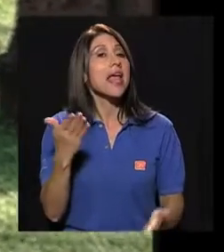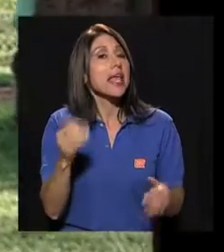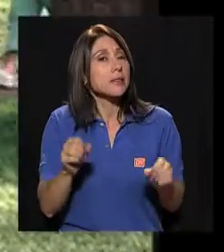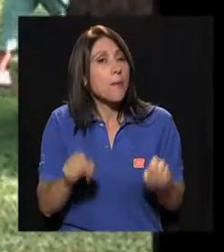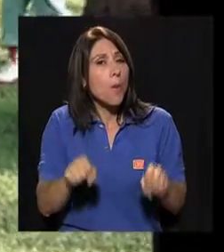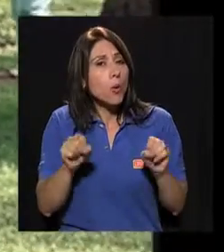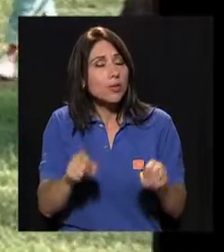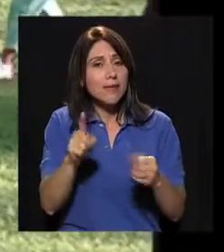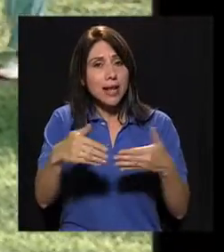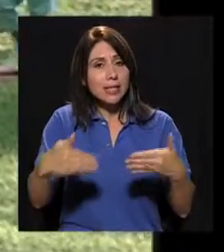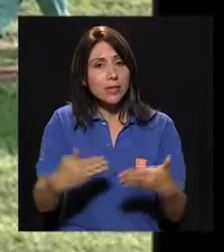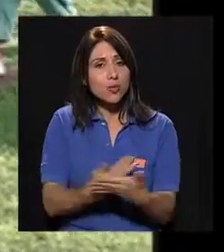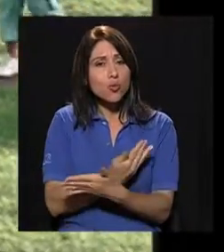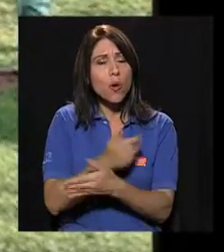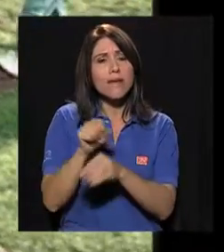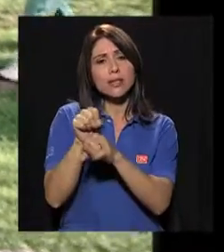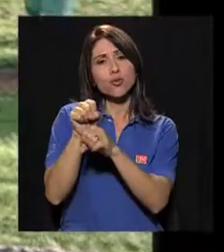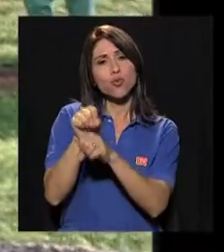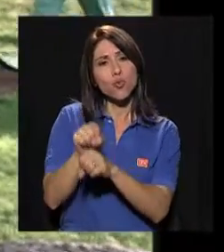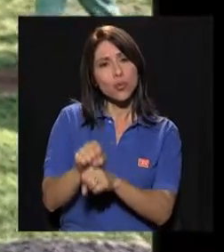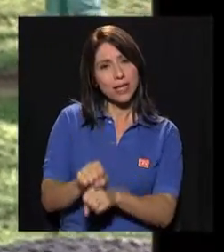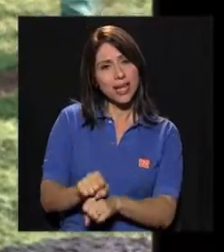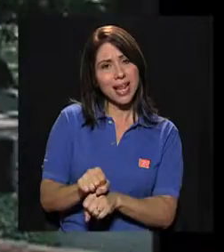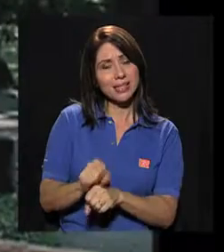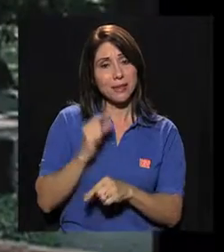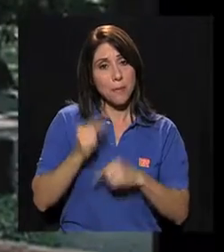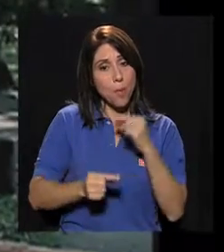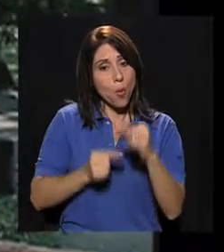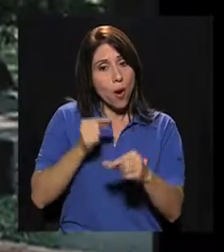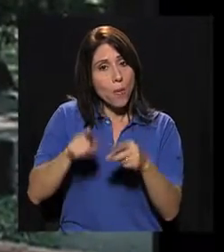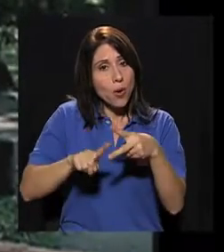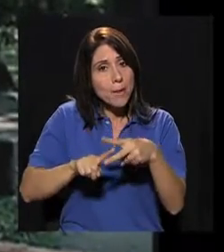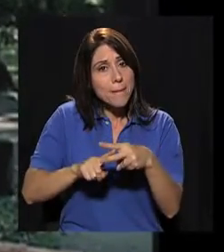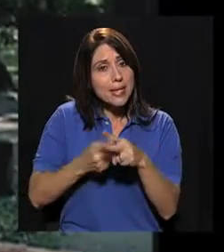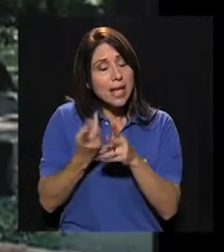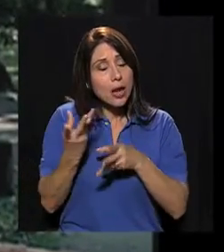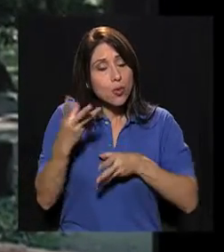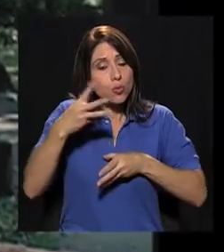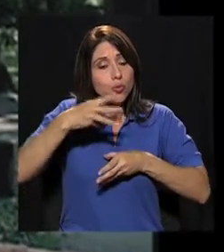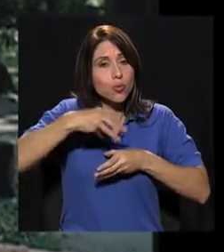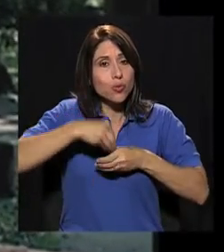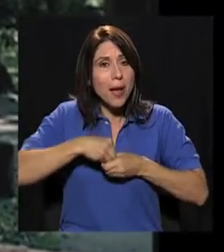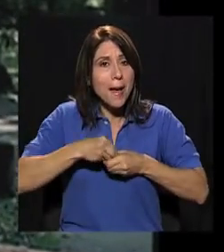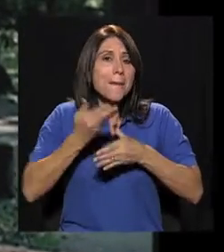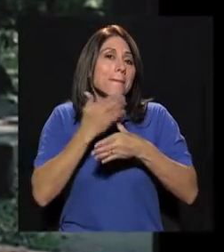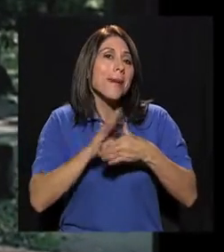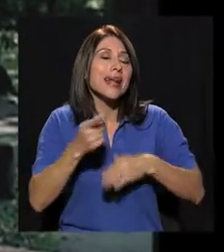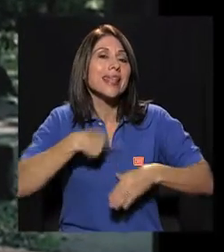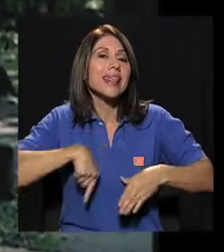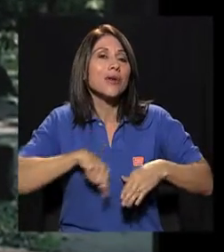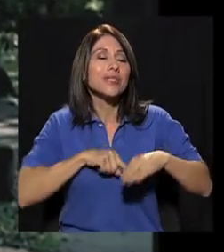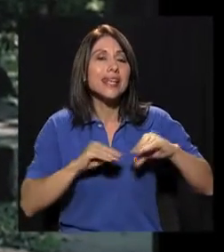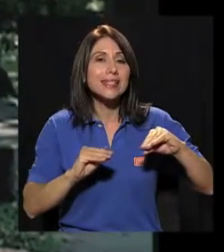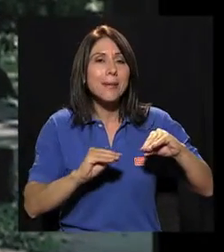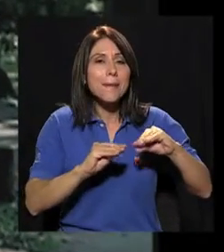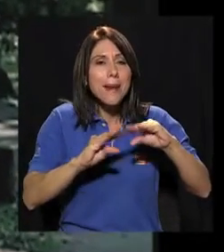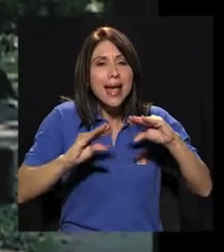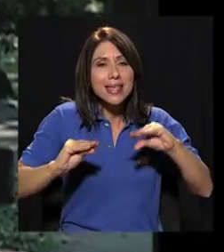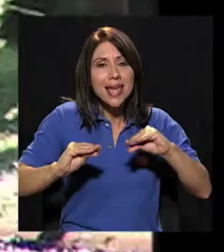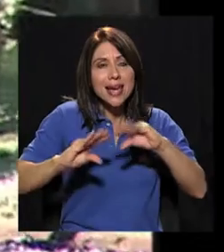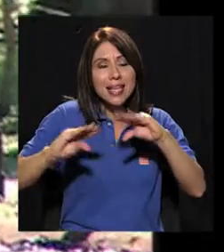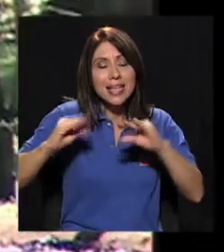es posible que esas nuevas rutinas que empezaron a ser, poco a poco, parte de nuestras